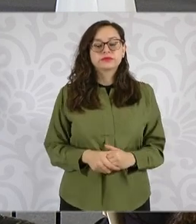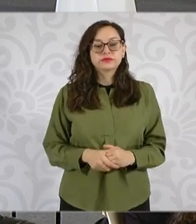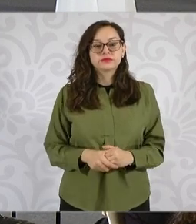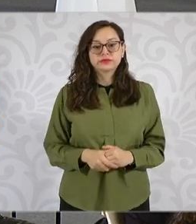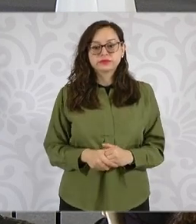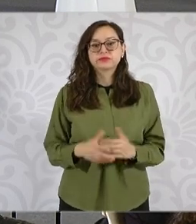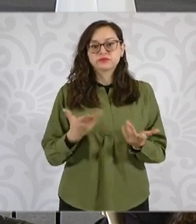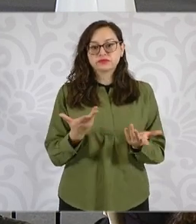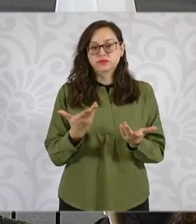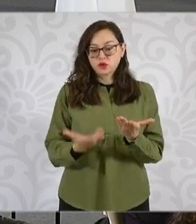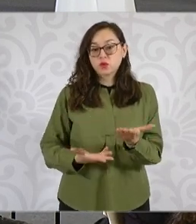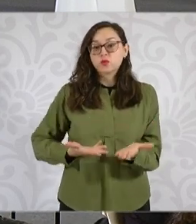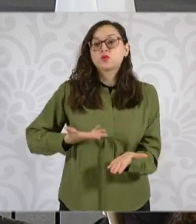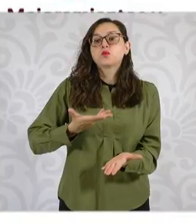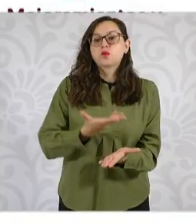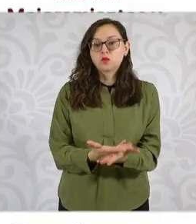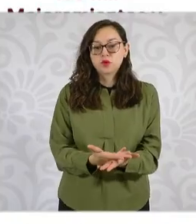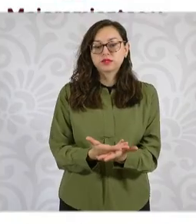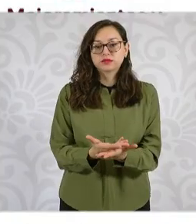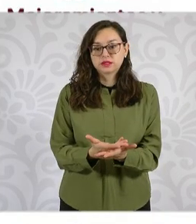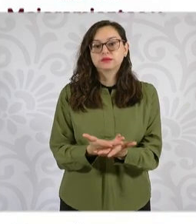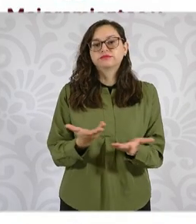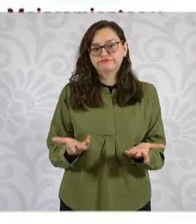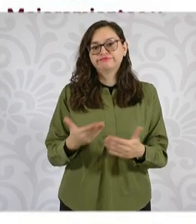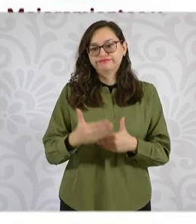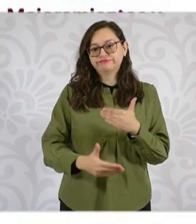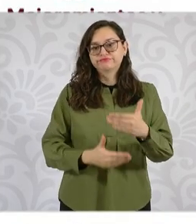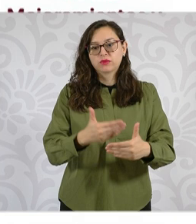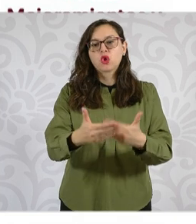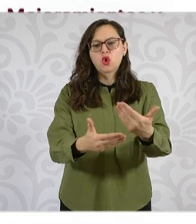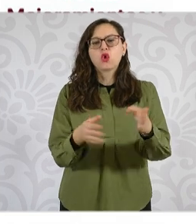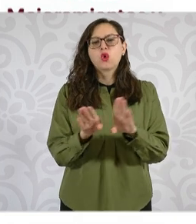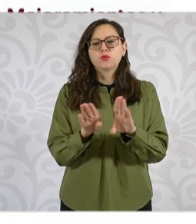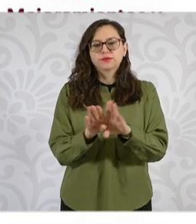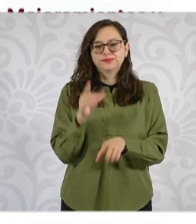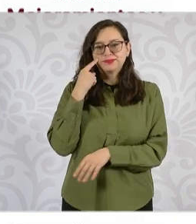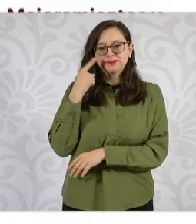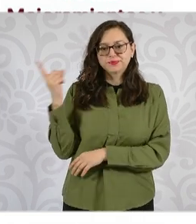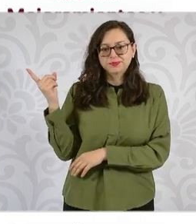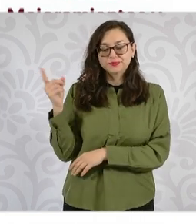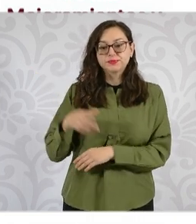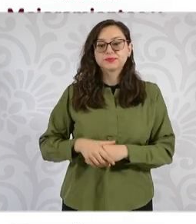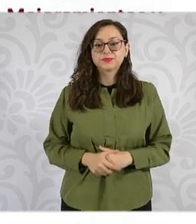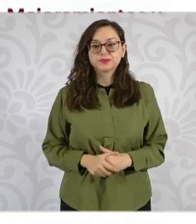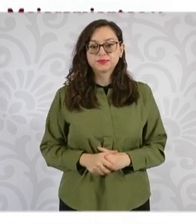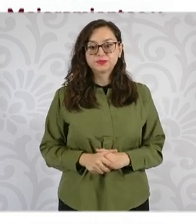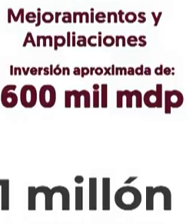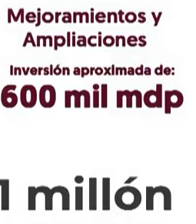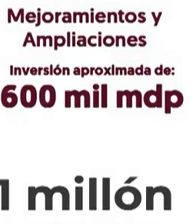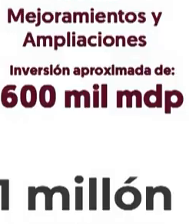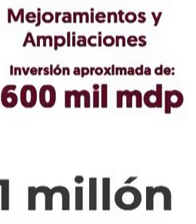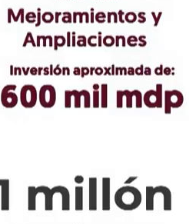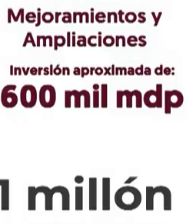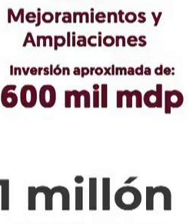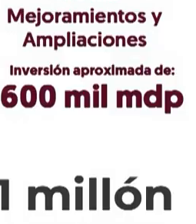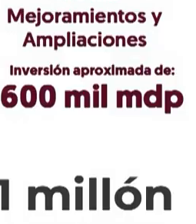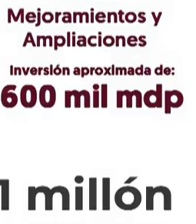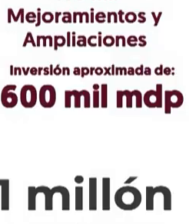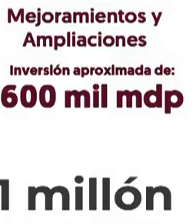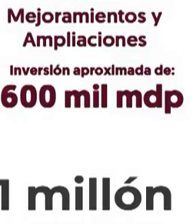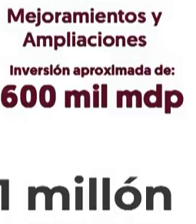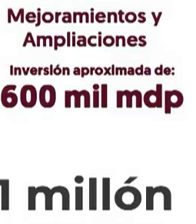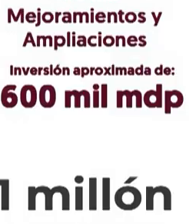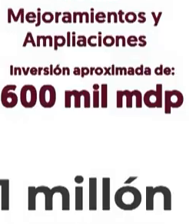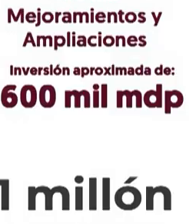es la propuesta que corresponde justamente a la atención que vimos en el plano anterior y es un